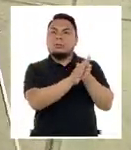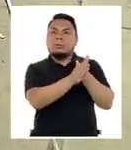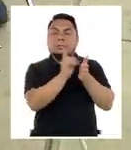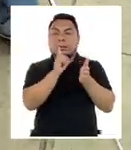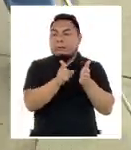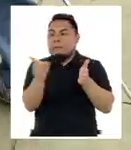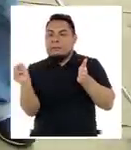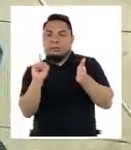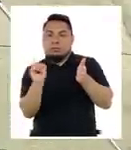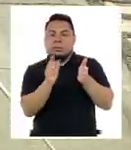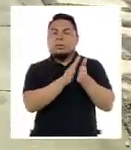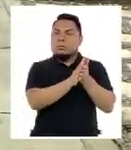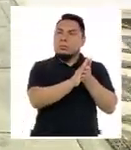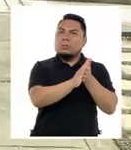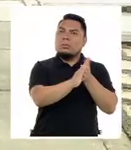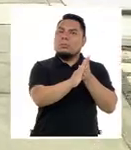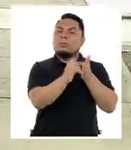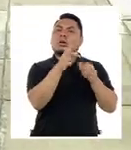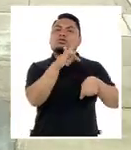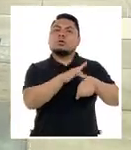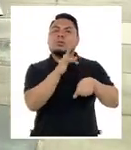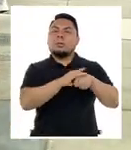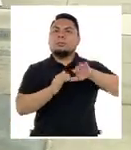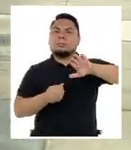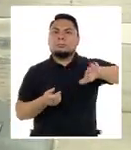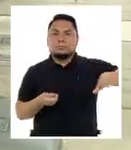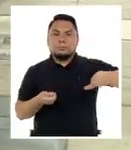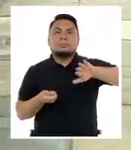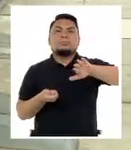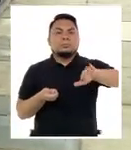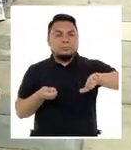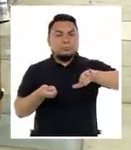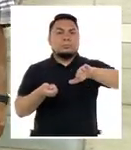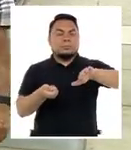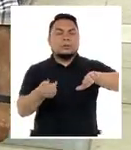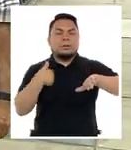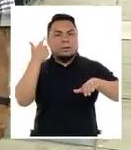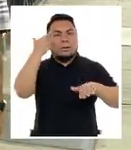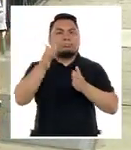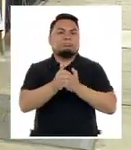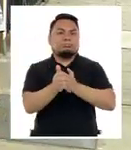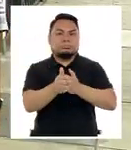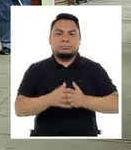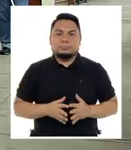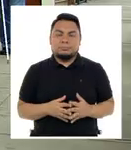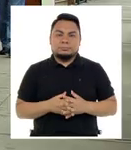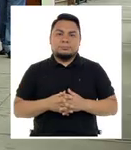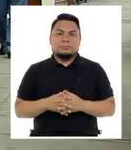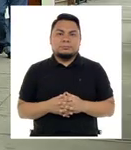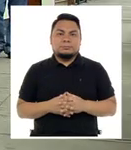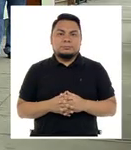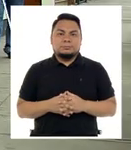irme hacia acá. Entonces, de esta forma, yo tengo una referencia.